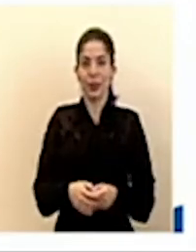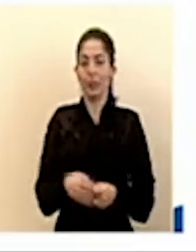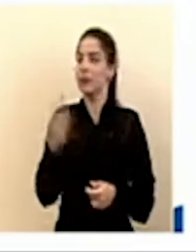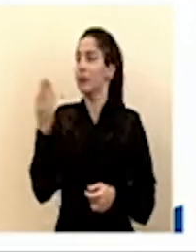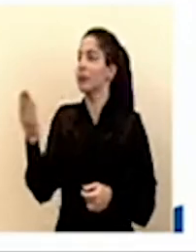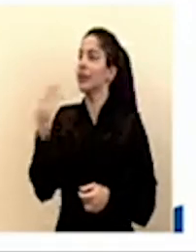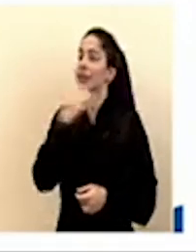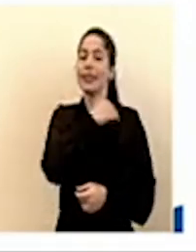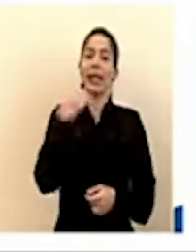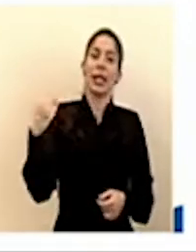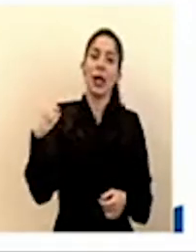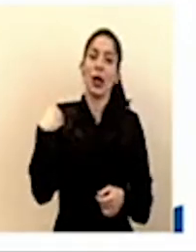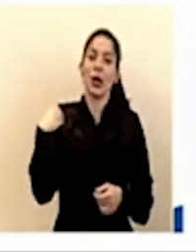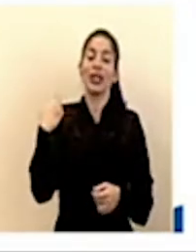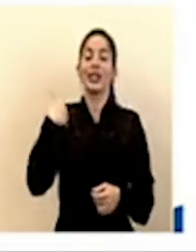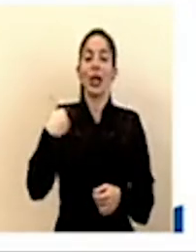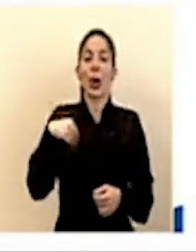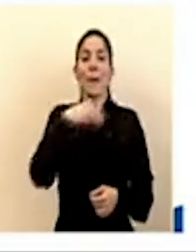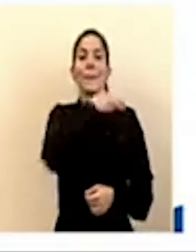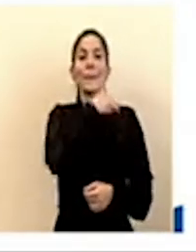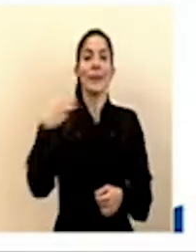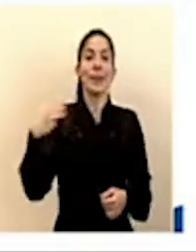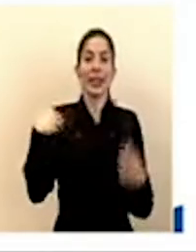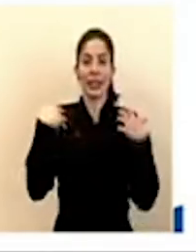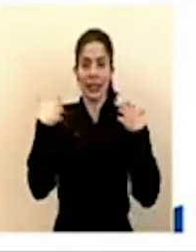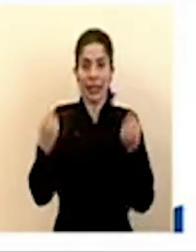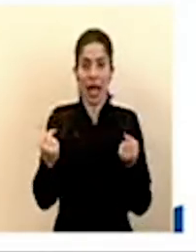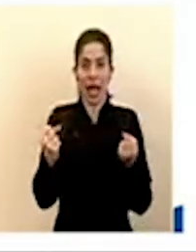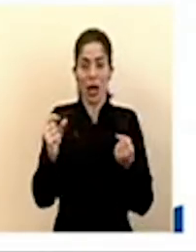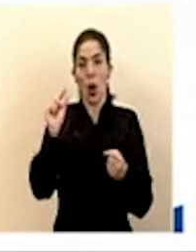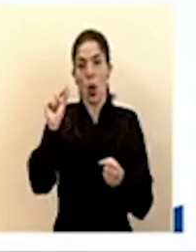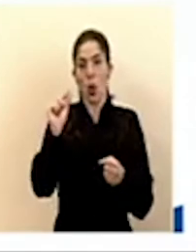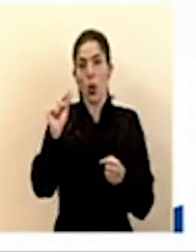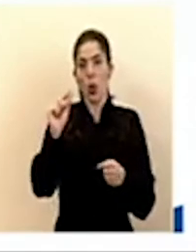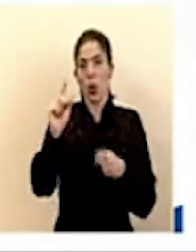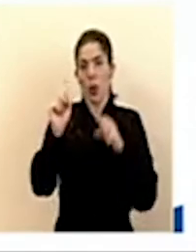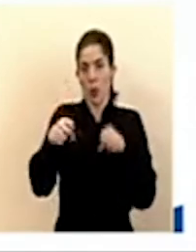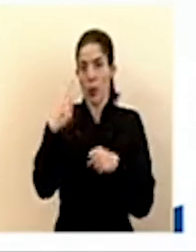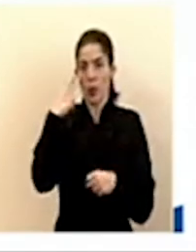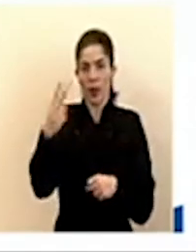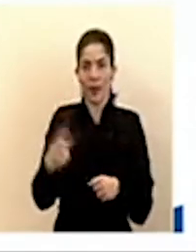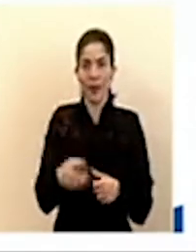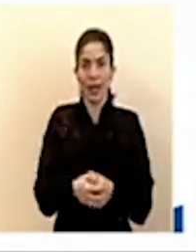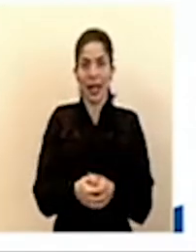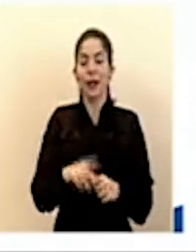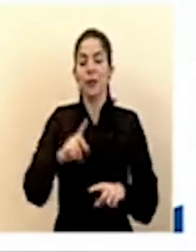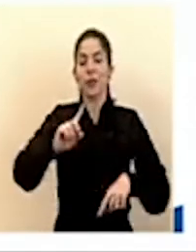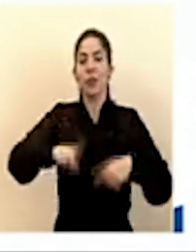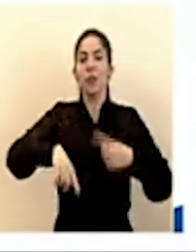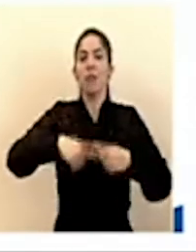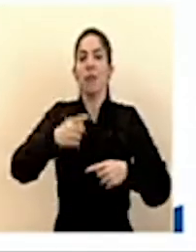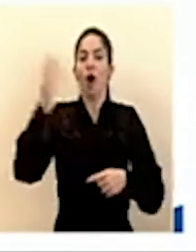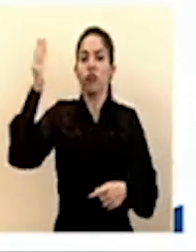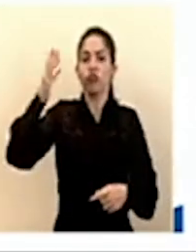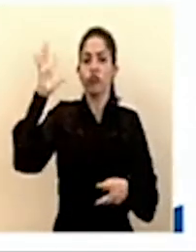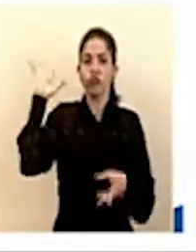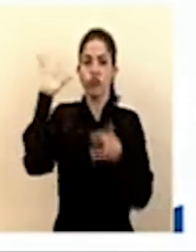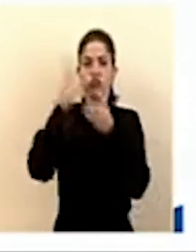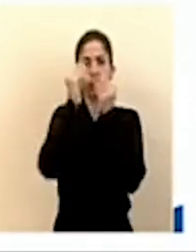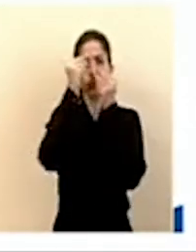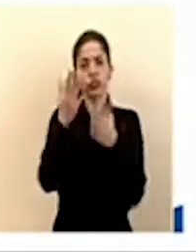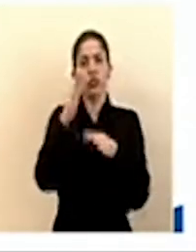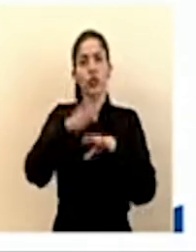ministro de salud que ya en breve lo vamos a tener va a darnos el reporte